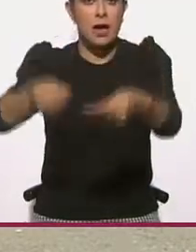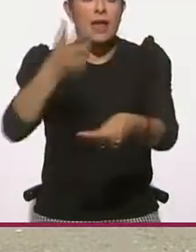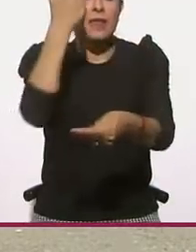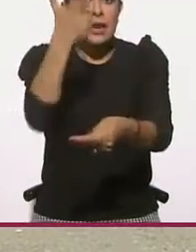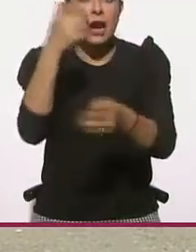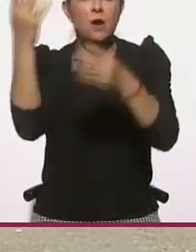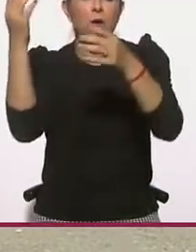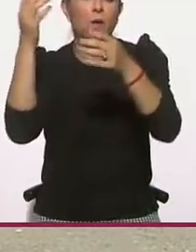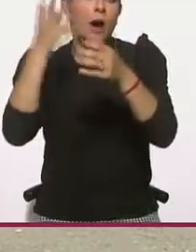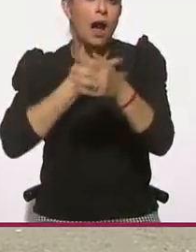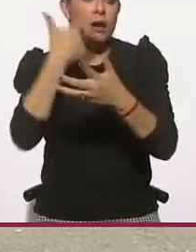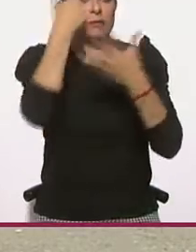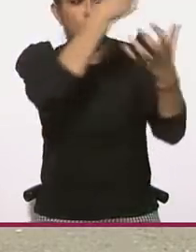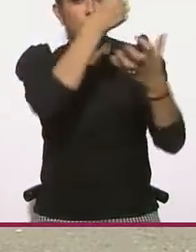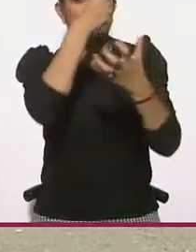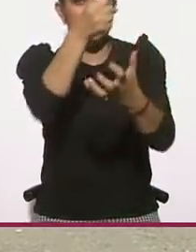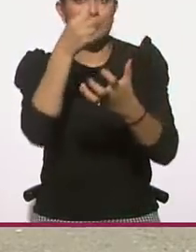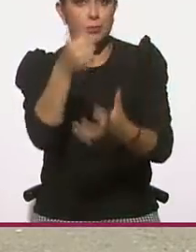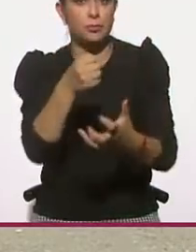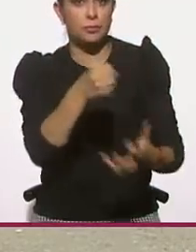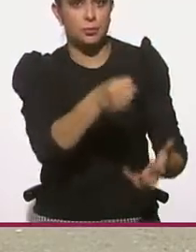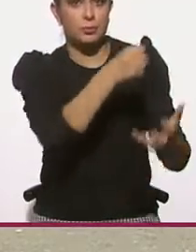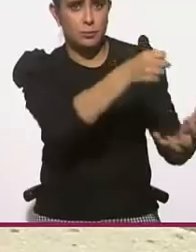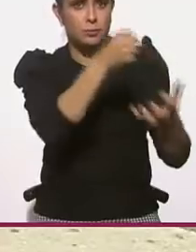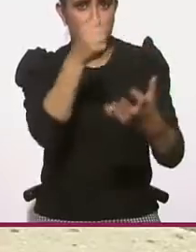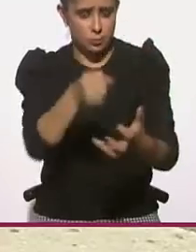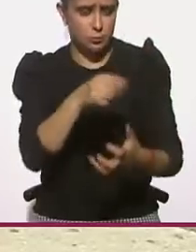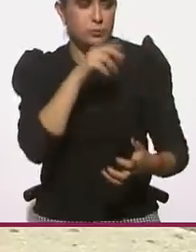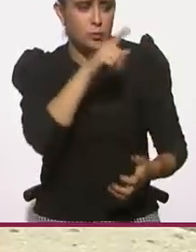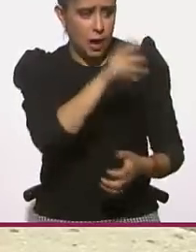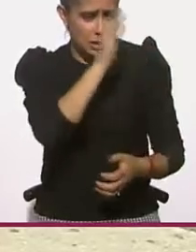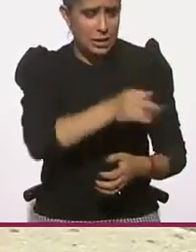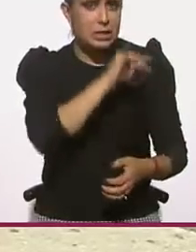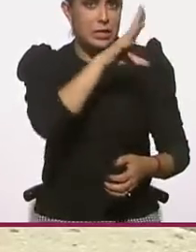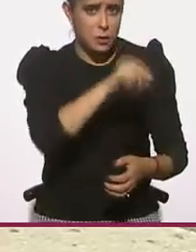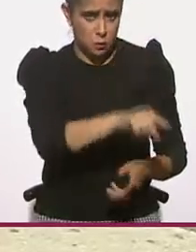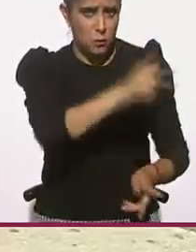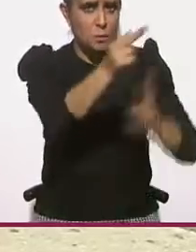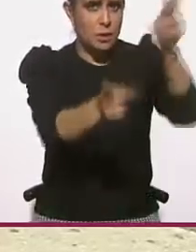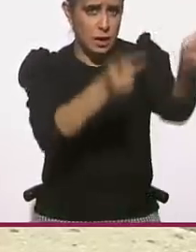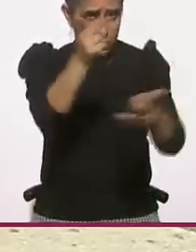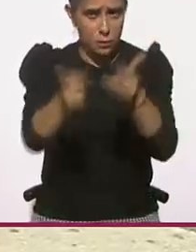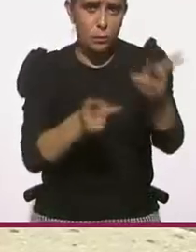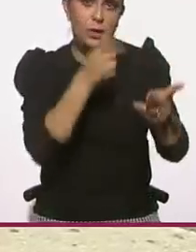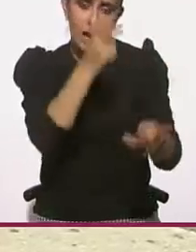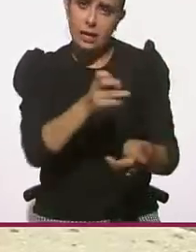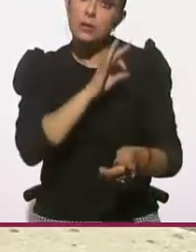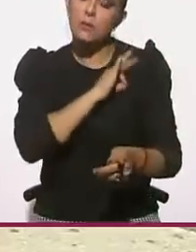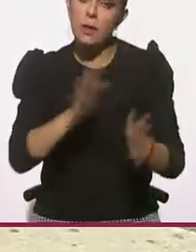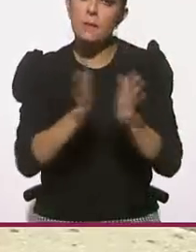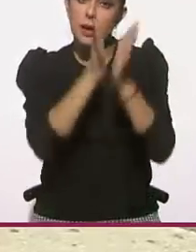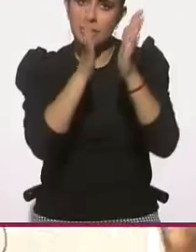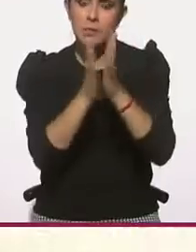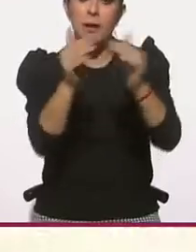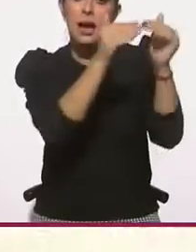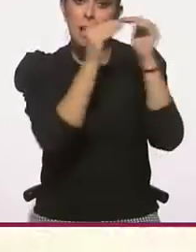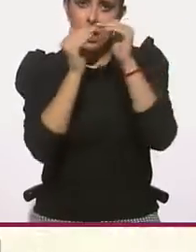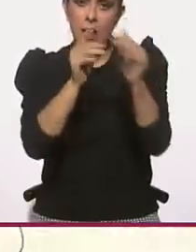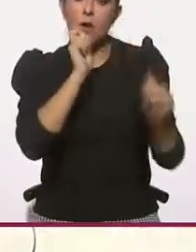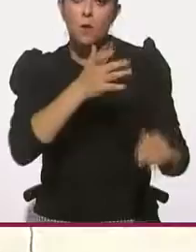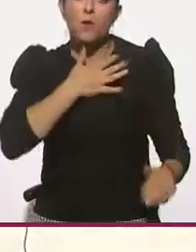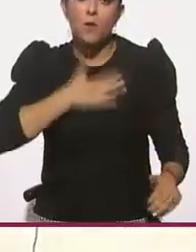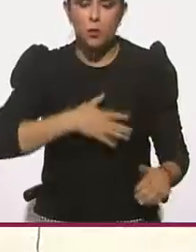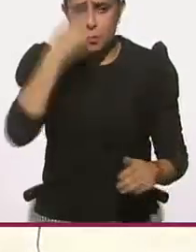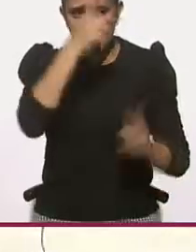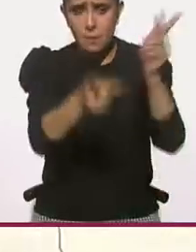El presidente dijo que le parece una buena idea que se realice una consulta, ya que es un ejercicio democrático para escuchar la voz de los ciudadanos. Y